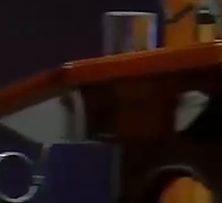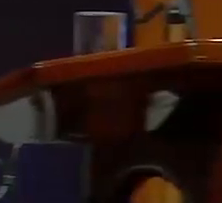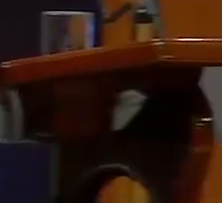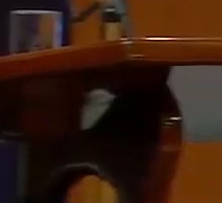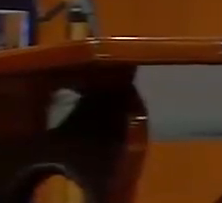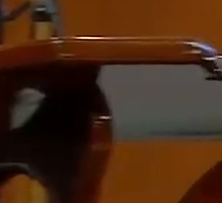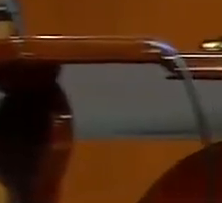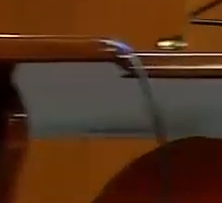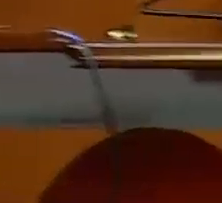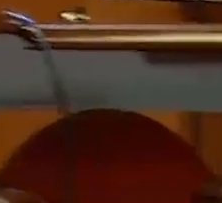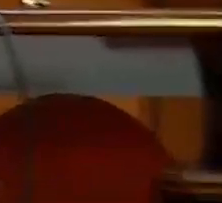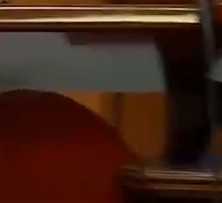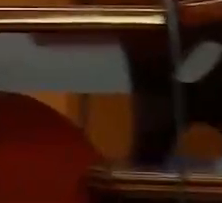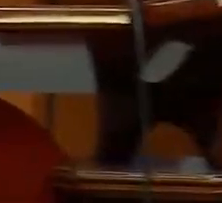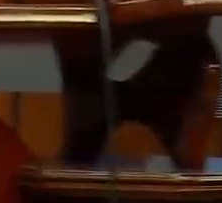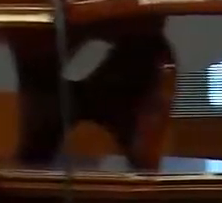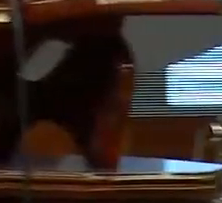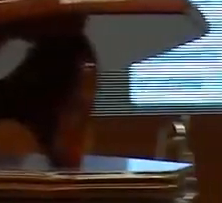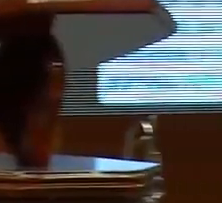¿Cuánto pesaba usted